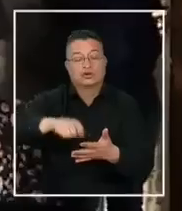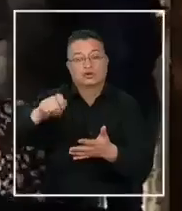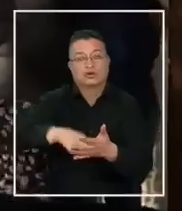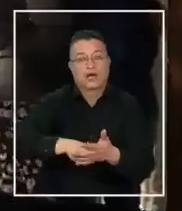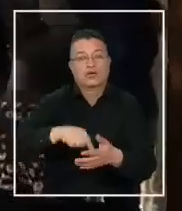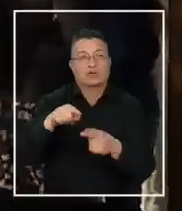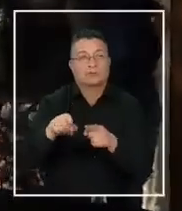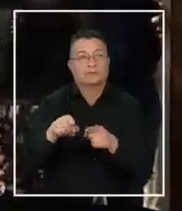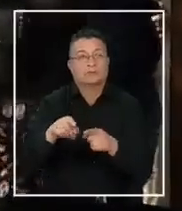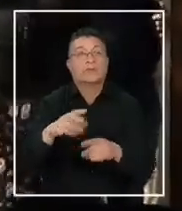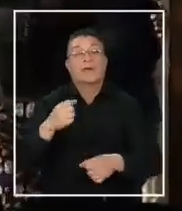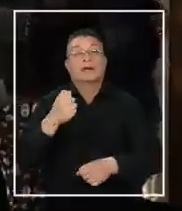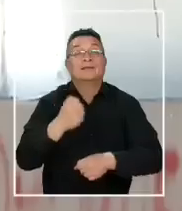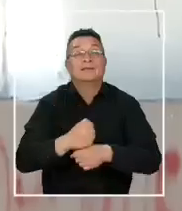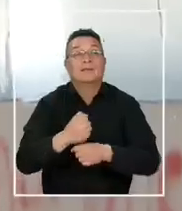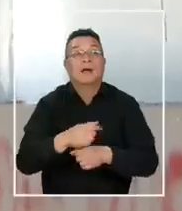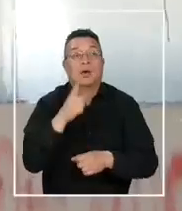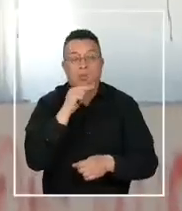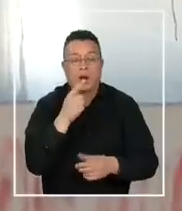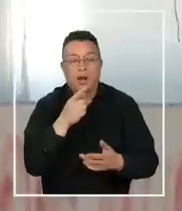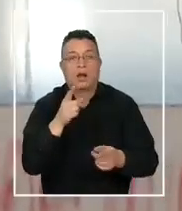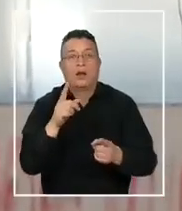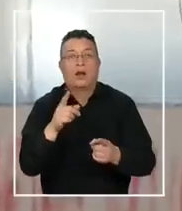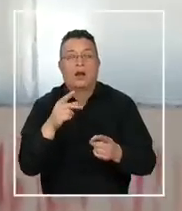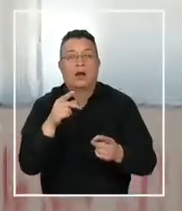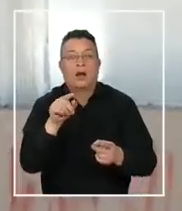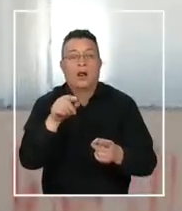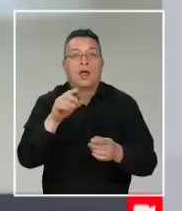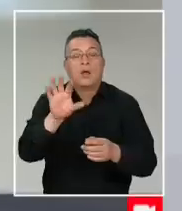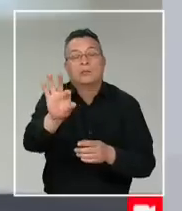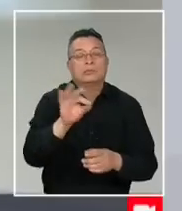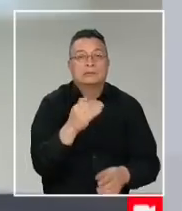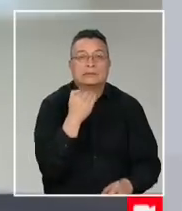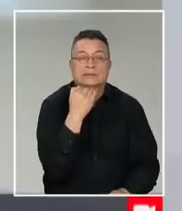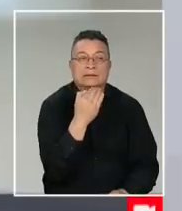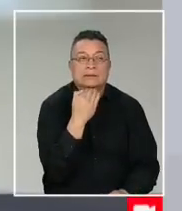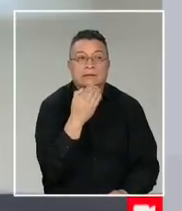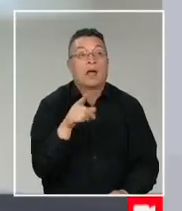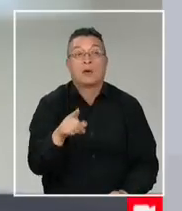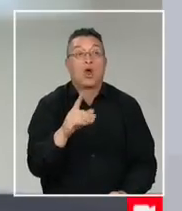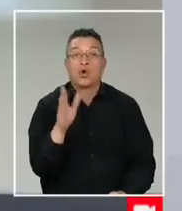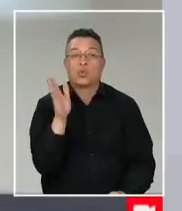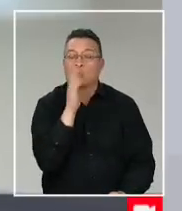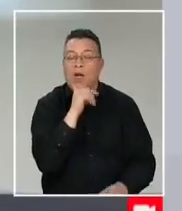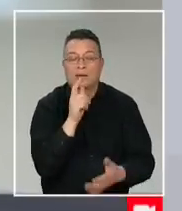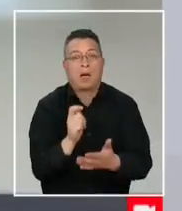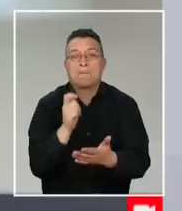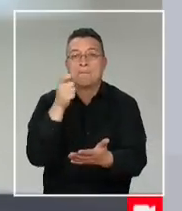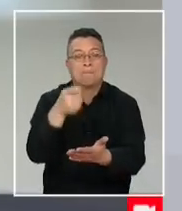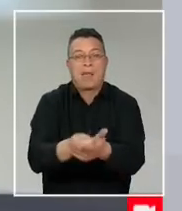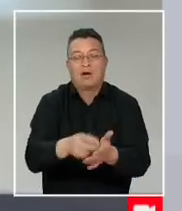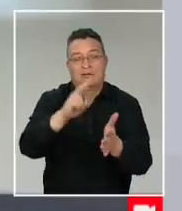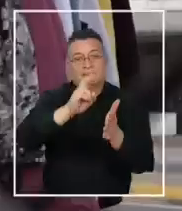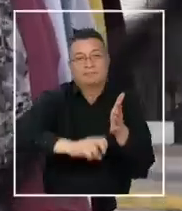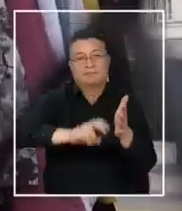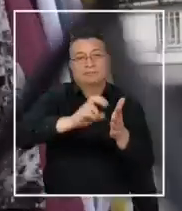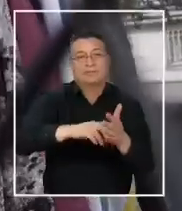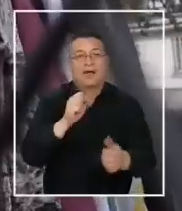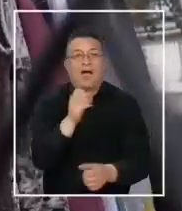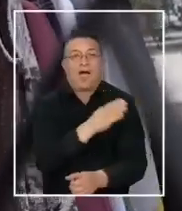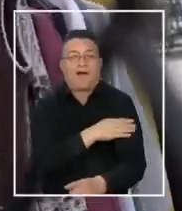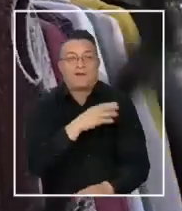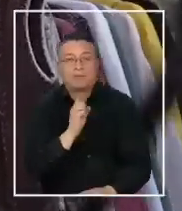privado, que son empleos bajo subordinación, pero donde no se está pagando las cotizaciones.